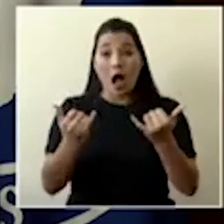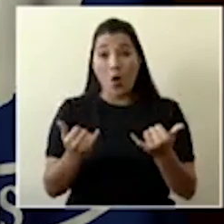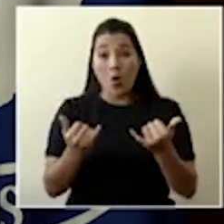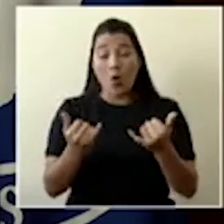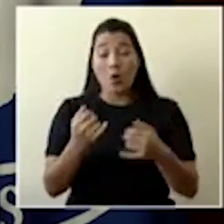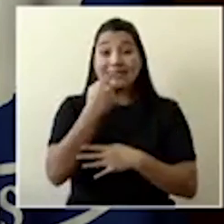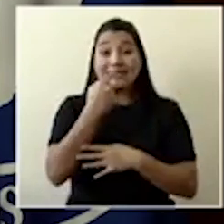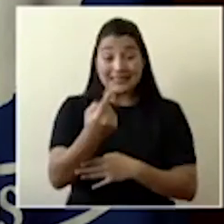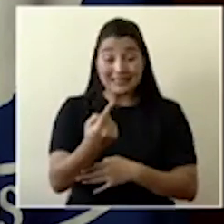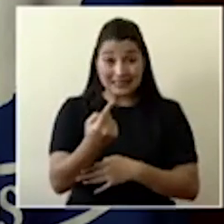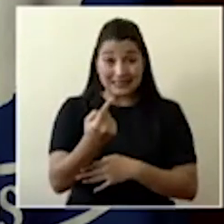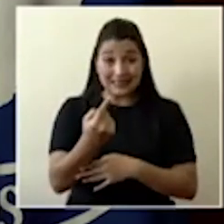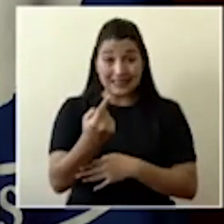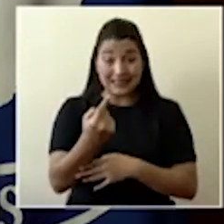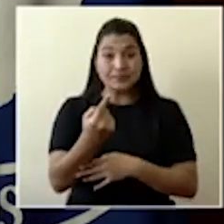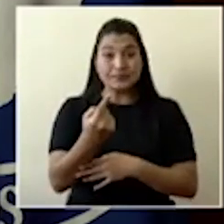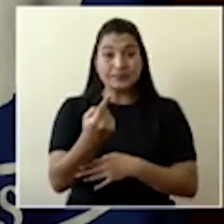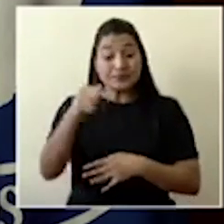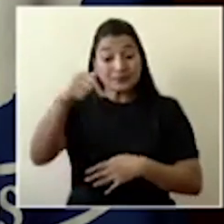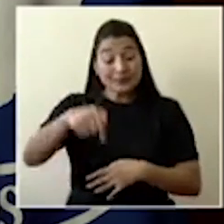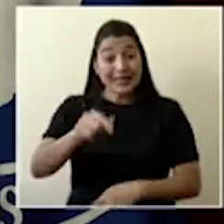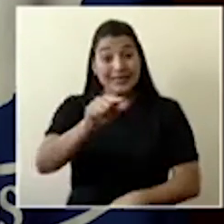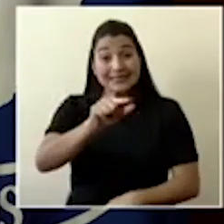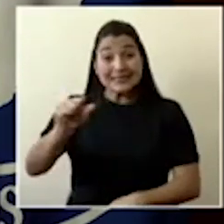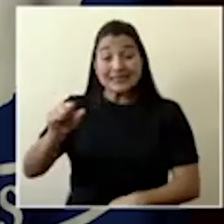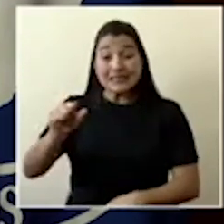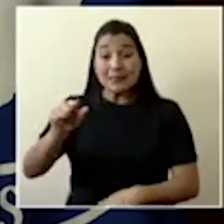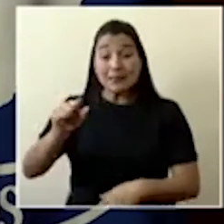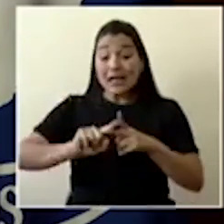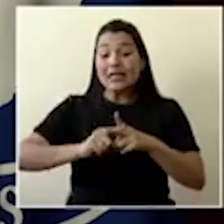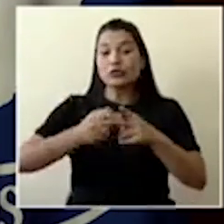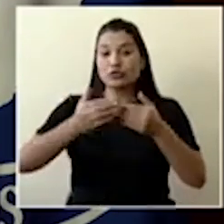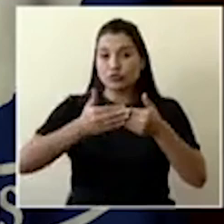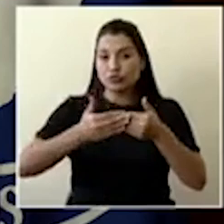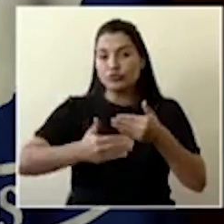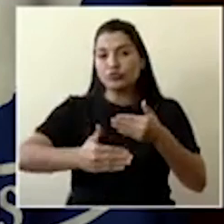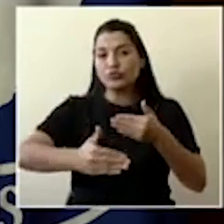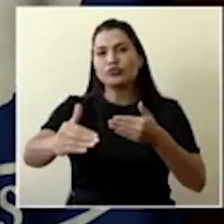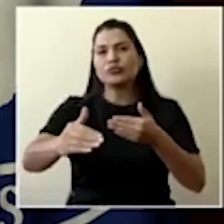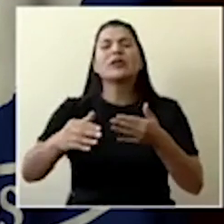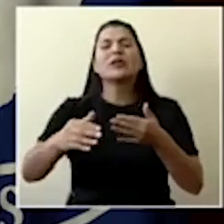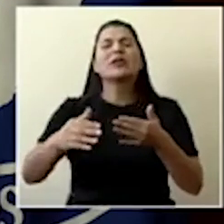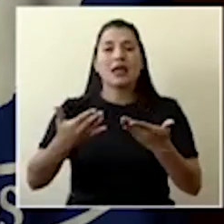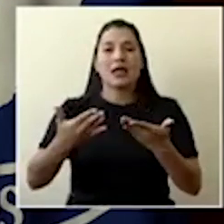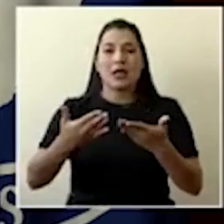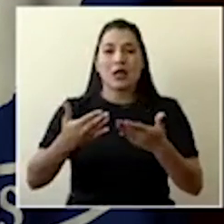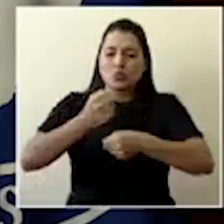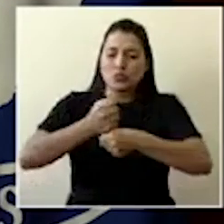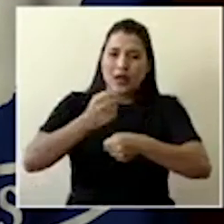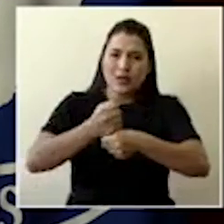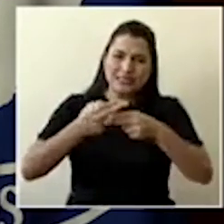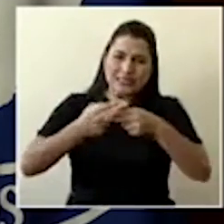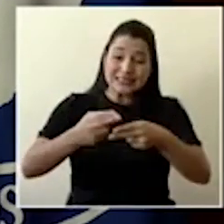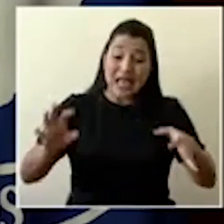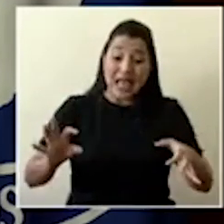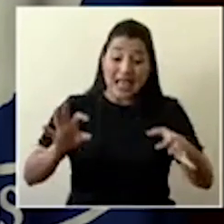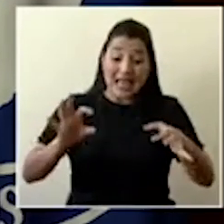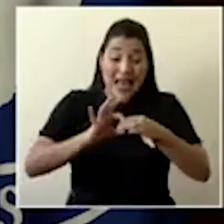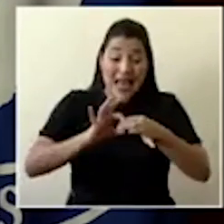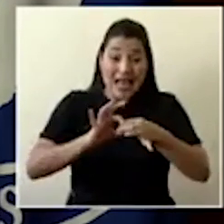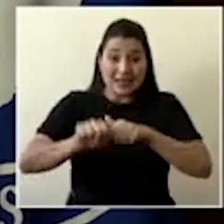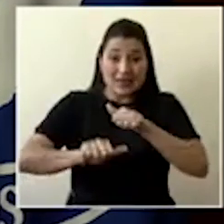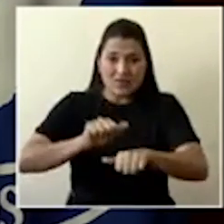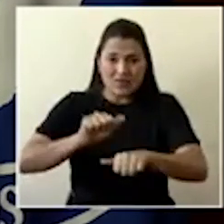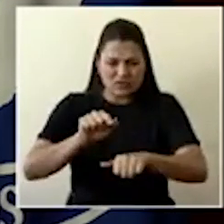iniciado a partir de esta semana un operativo que hemos denominado Enlace de Esfuerzos, que es un operativo de asistencia